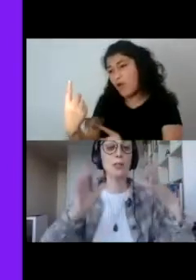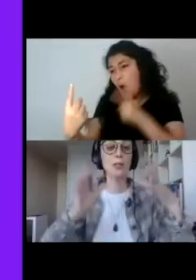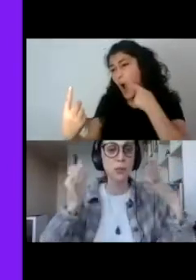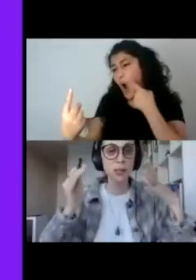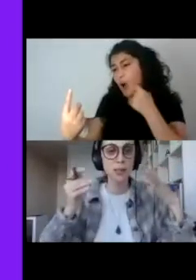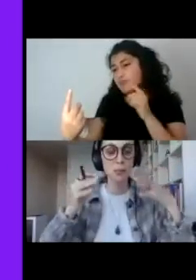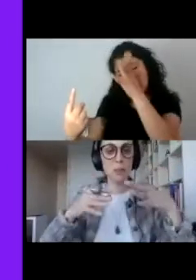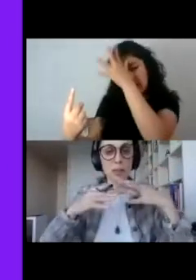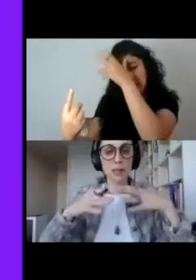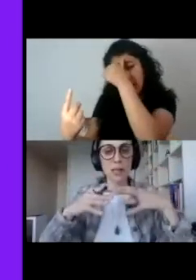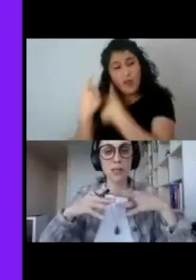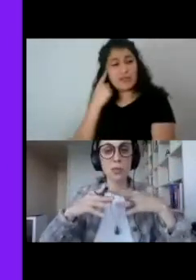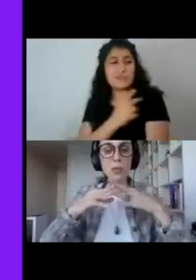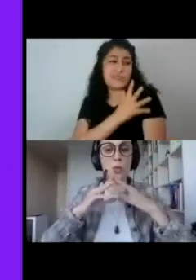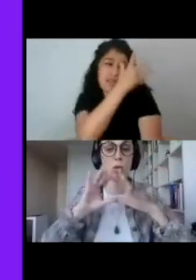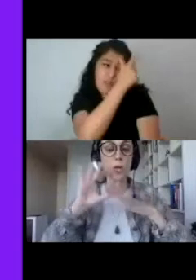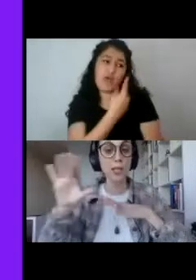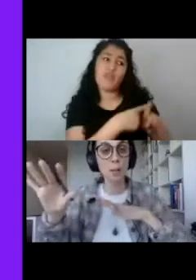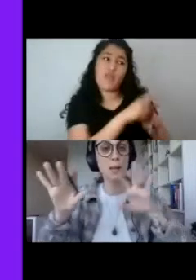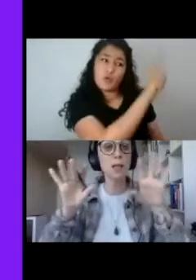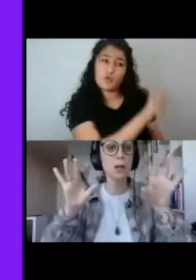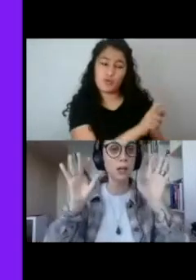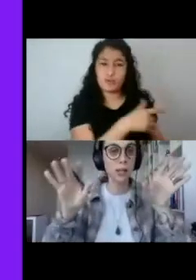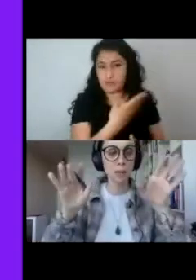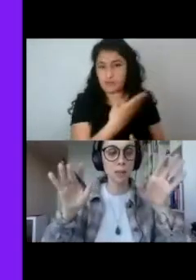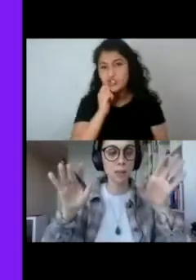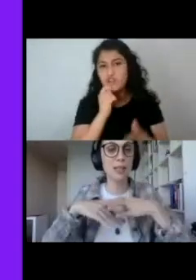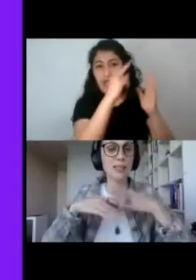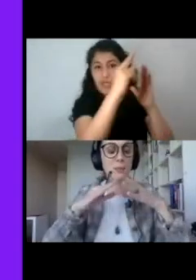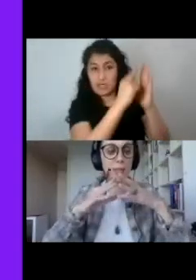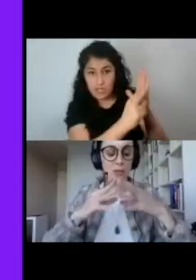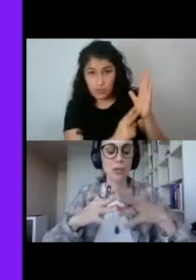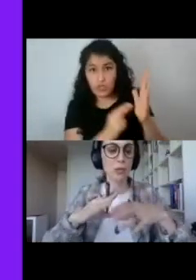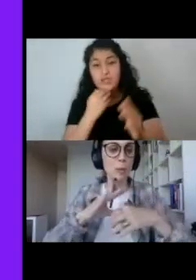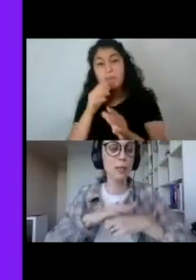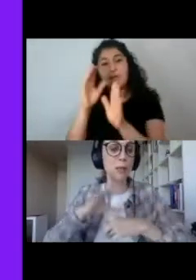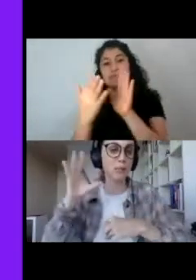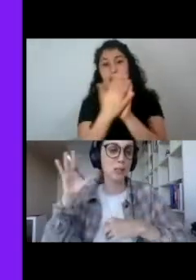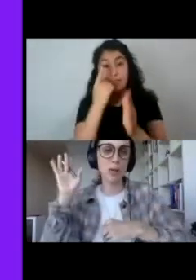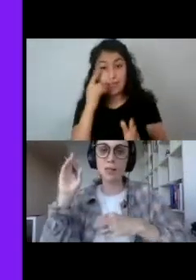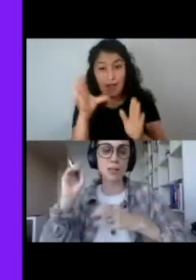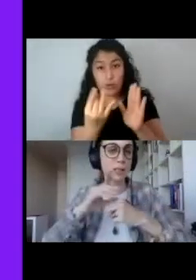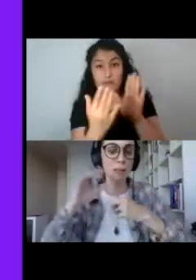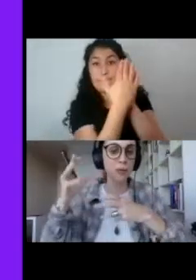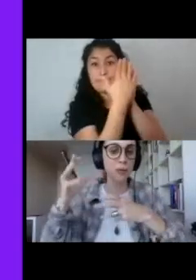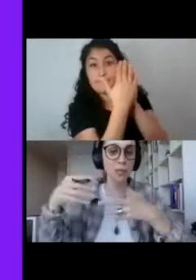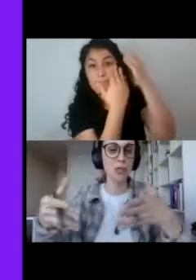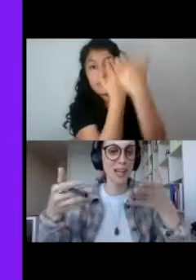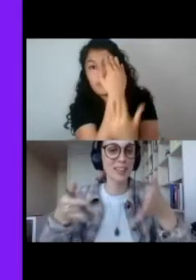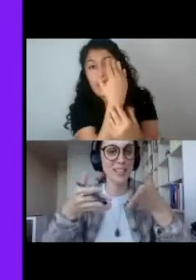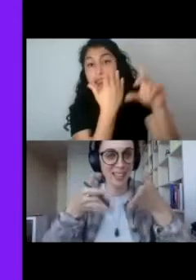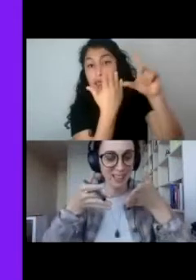Aspectos importantes que podemos rescatar acá solo con la tapa y la contratapa. O sea, esto es totalmente paratextual, ni siquiera estamos